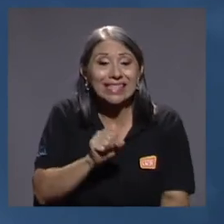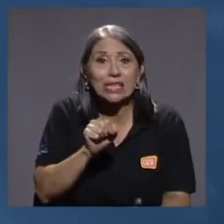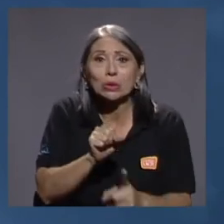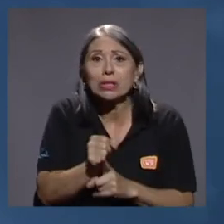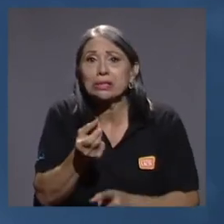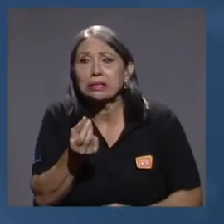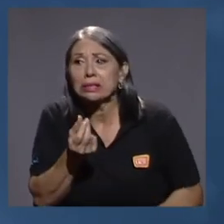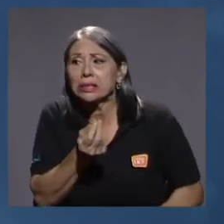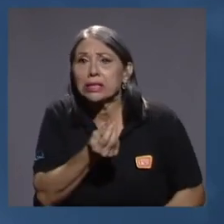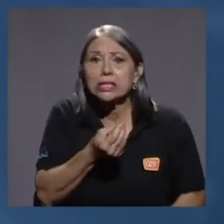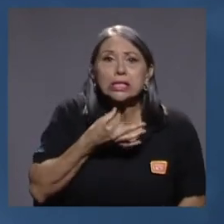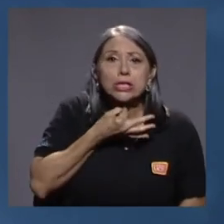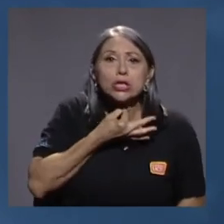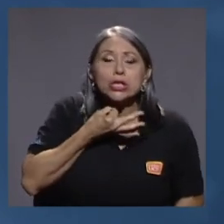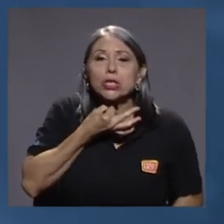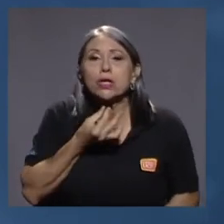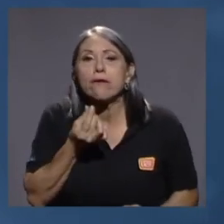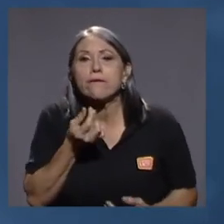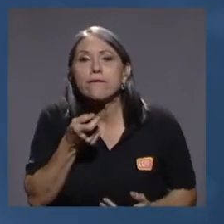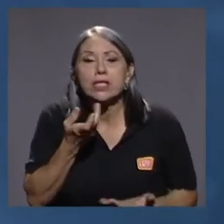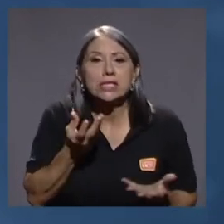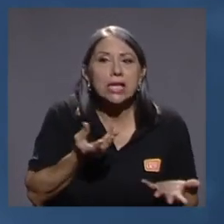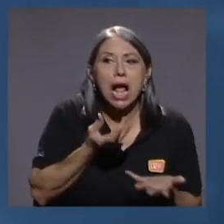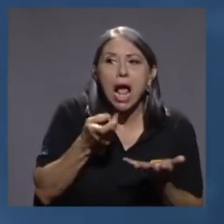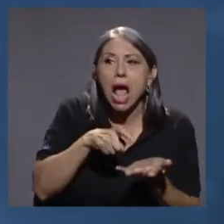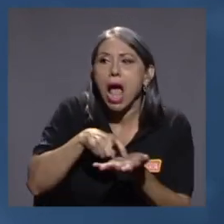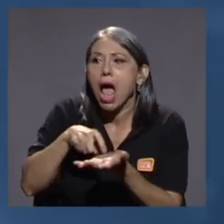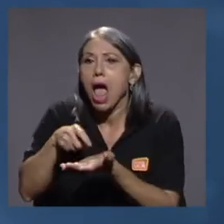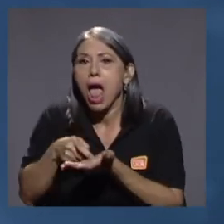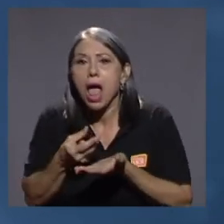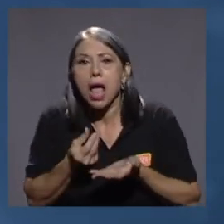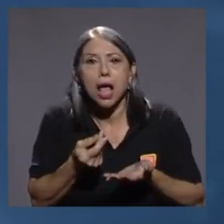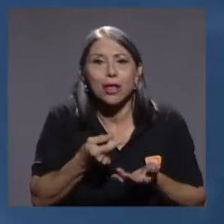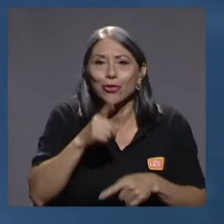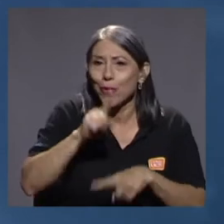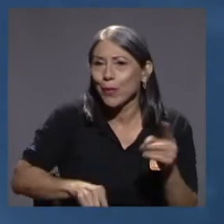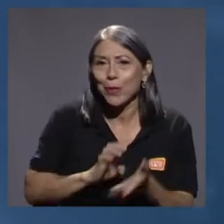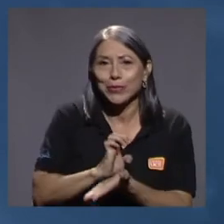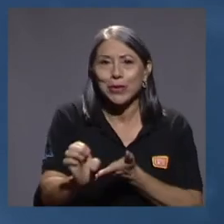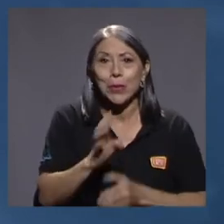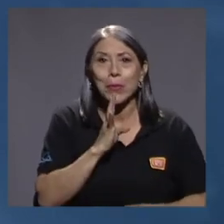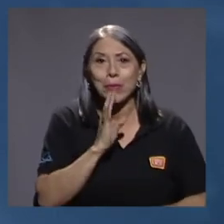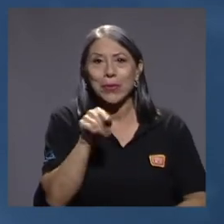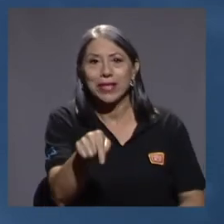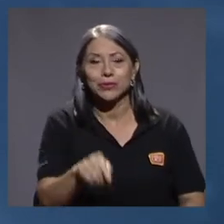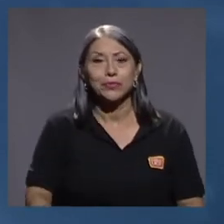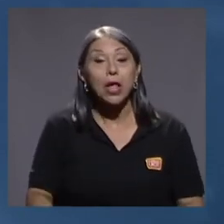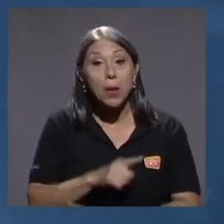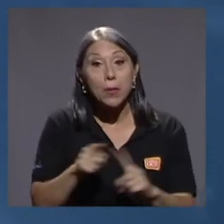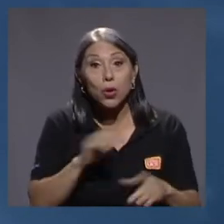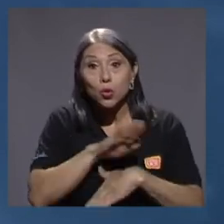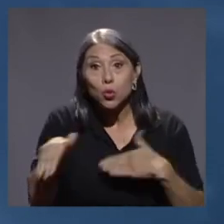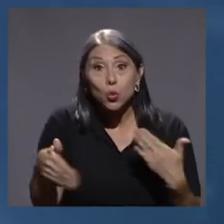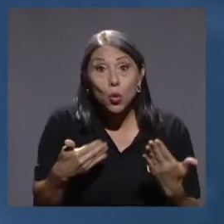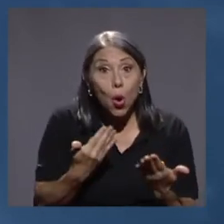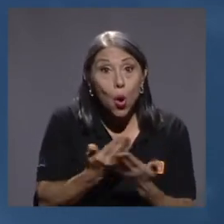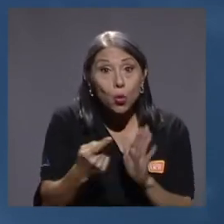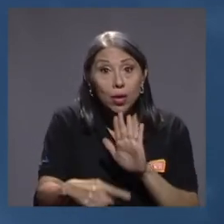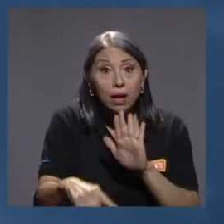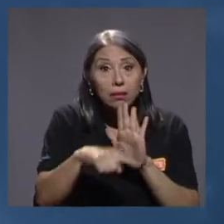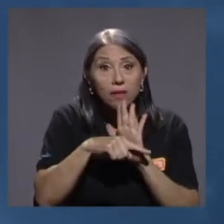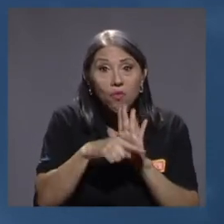no la podemos evitar y ya vamos a hablar de ella. Pero no todo ha sido negativo en tiempos de pandemia.